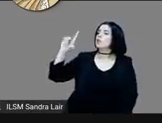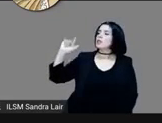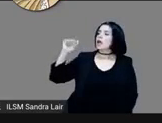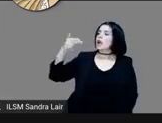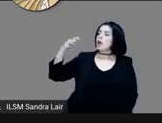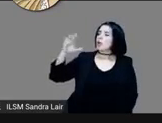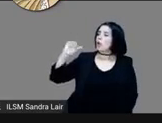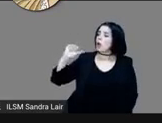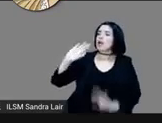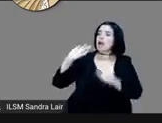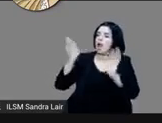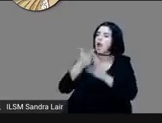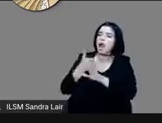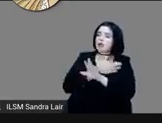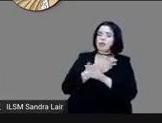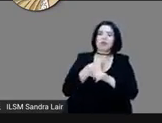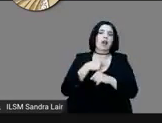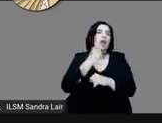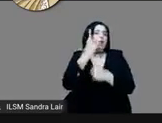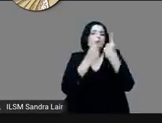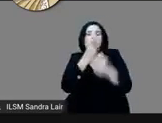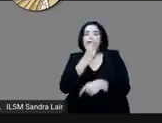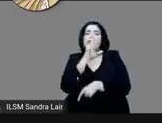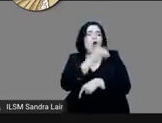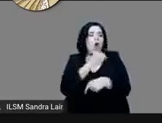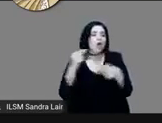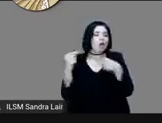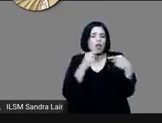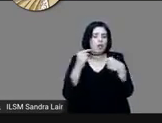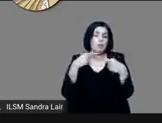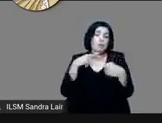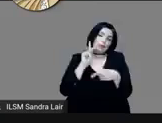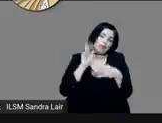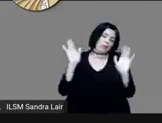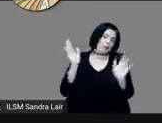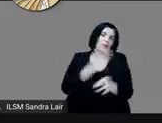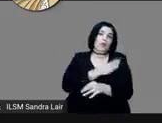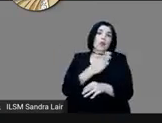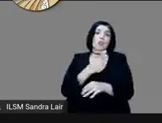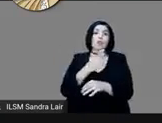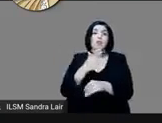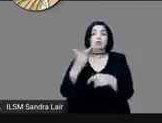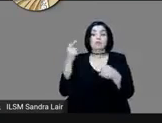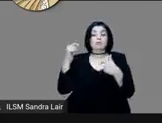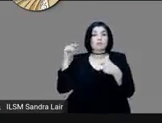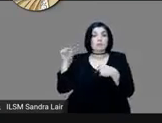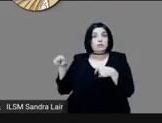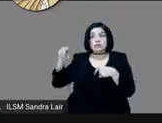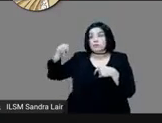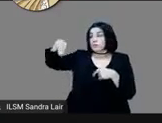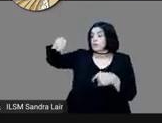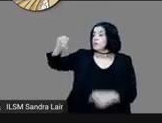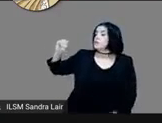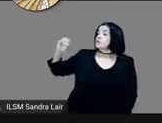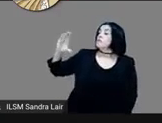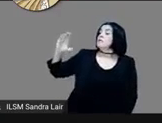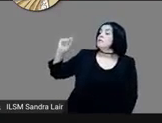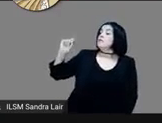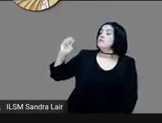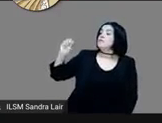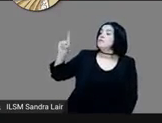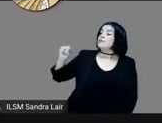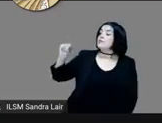Y Montezuma mismo se lo dice a los españoles. Han alzado, han elegido a otro señor.